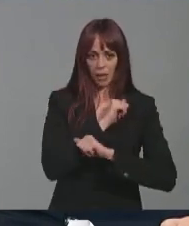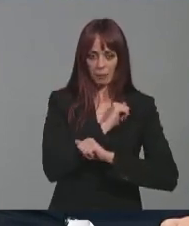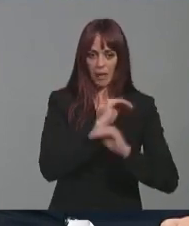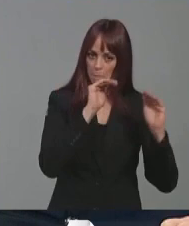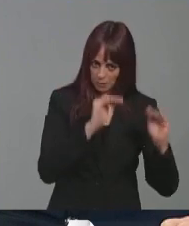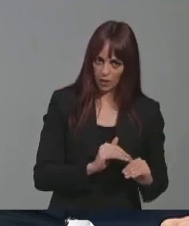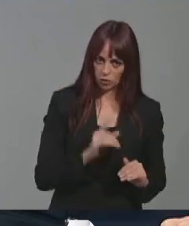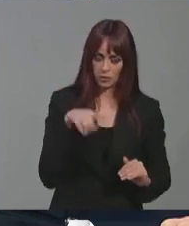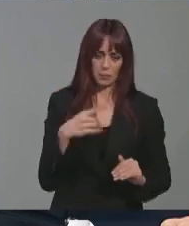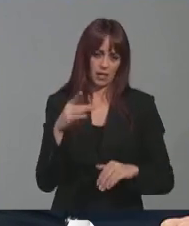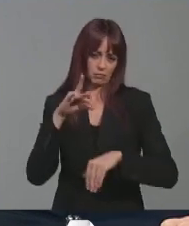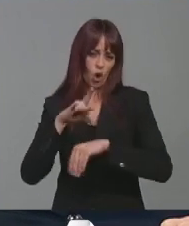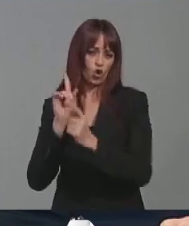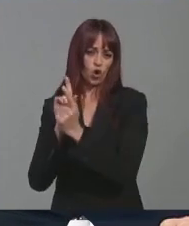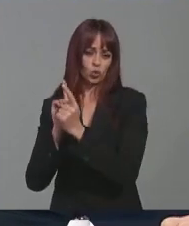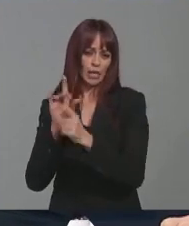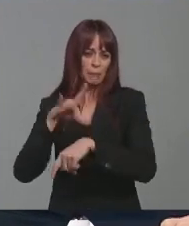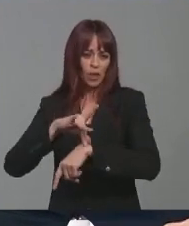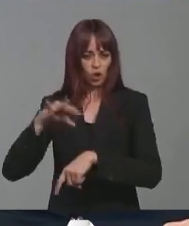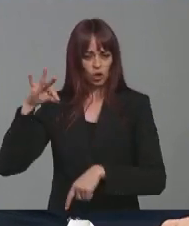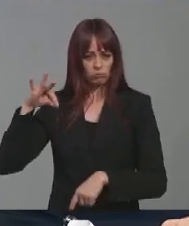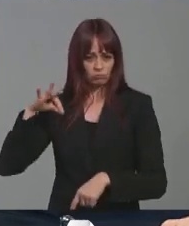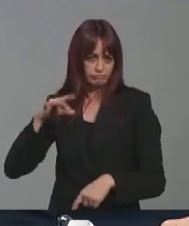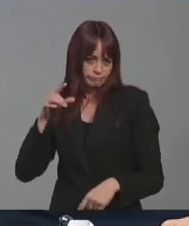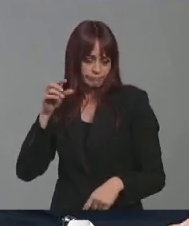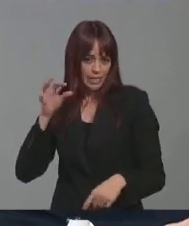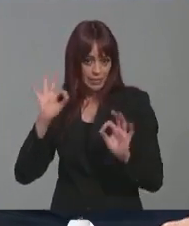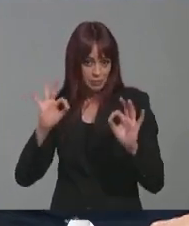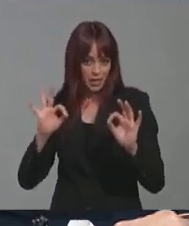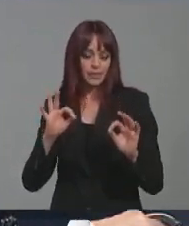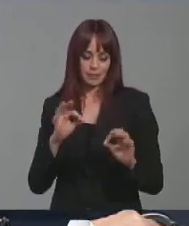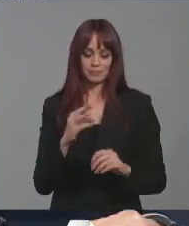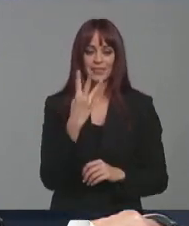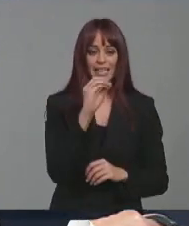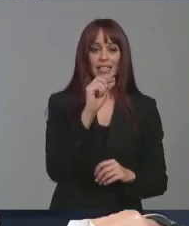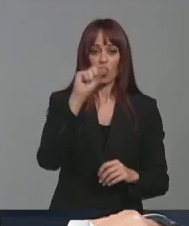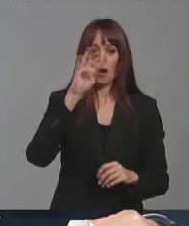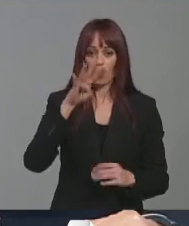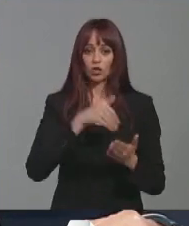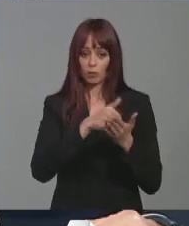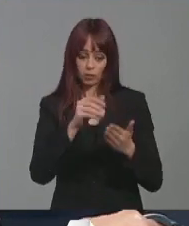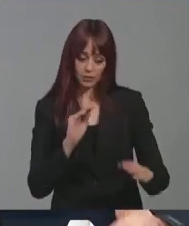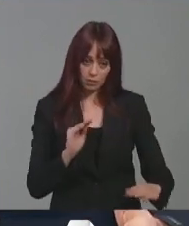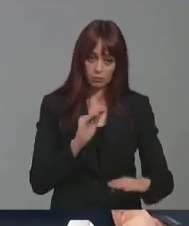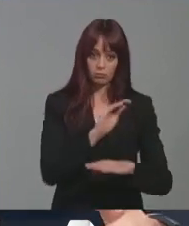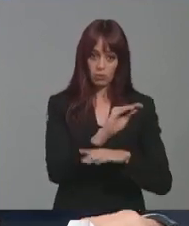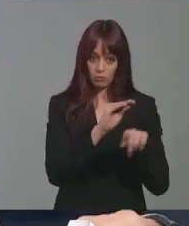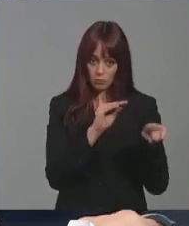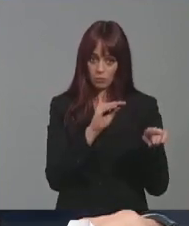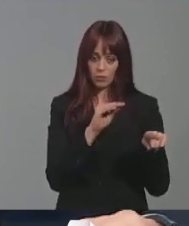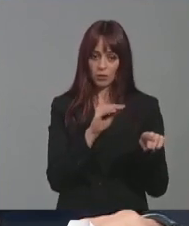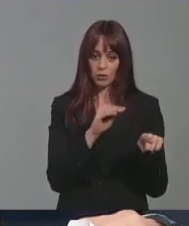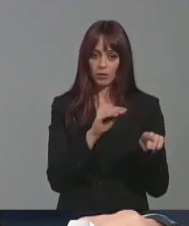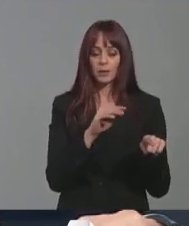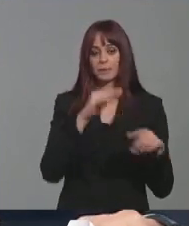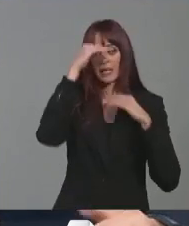consultas de los especialistas. Así es, los 30,4 millones como bien le decía antes van destinados tanto a atención